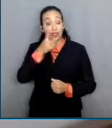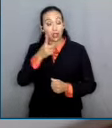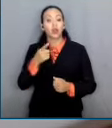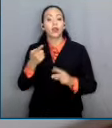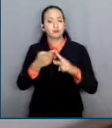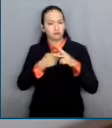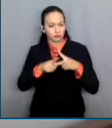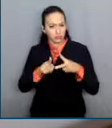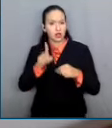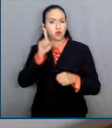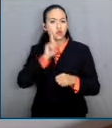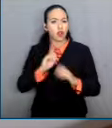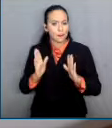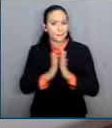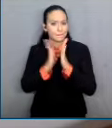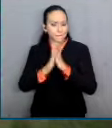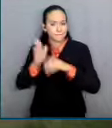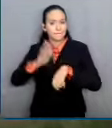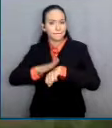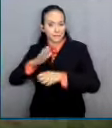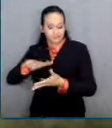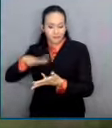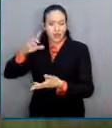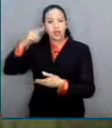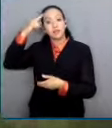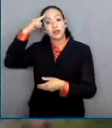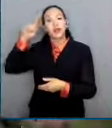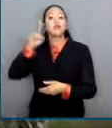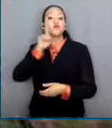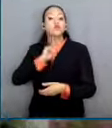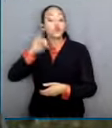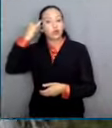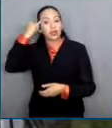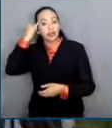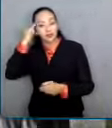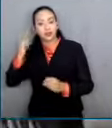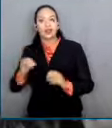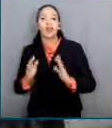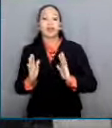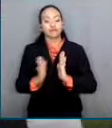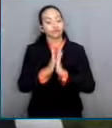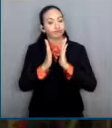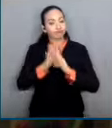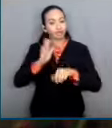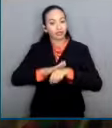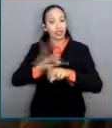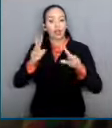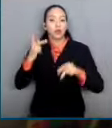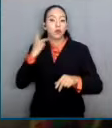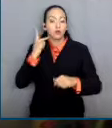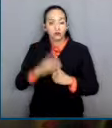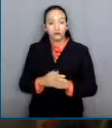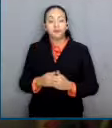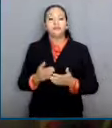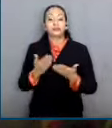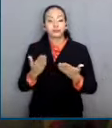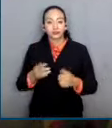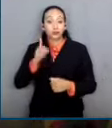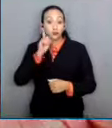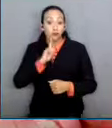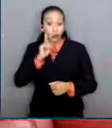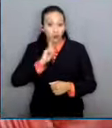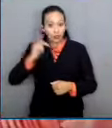indígenas en los ayuntamientos. A pesar de los avances en la participación política de las mujeres indígenas,